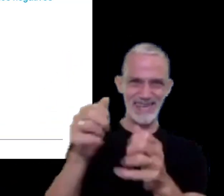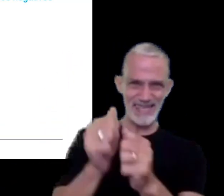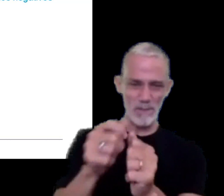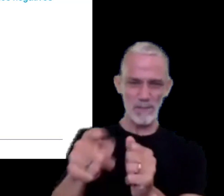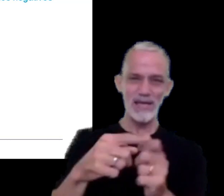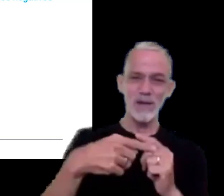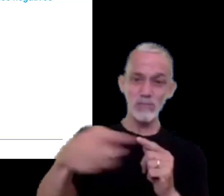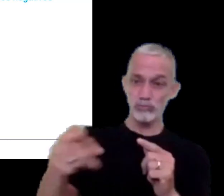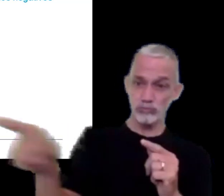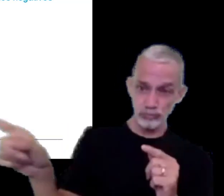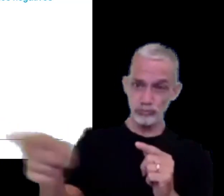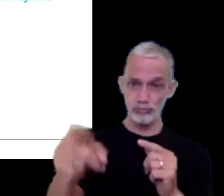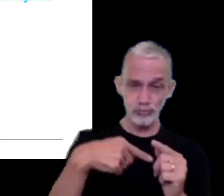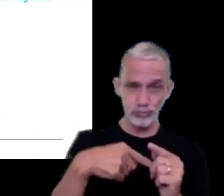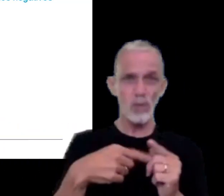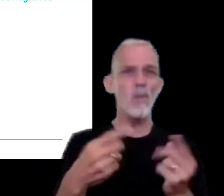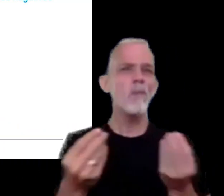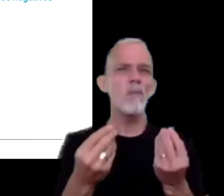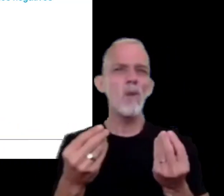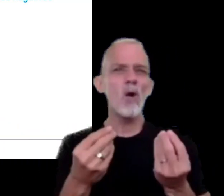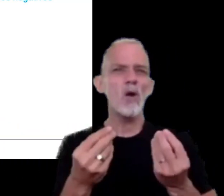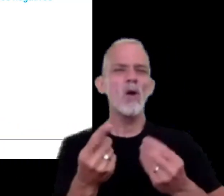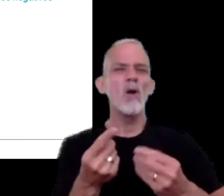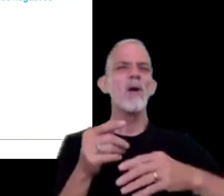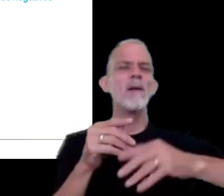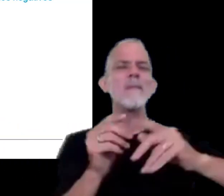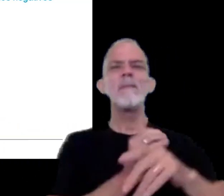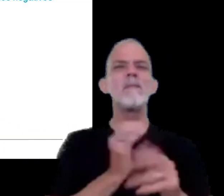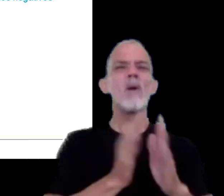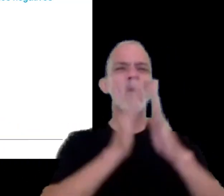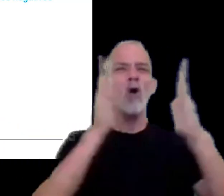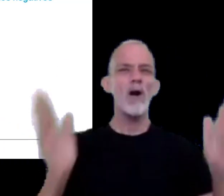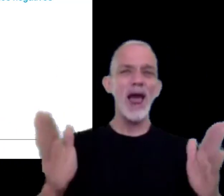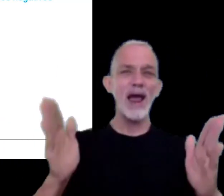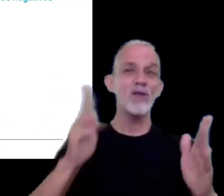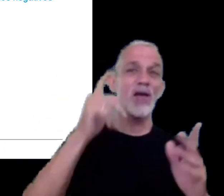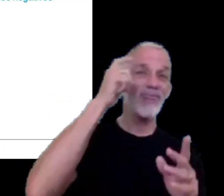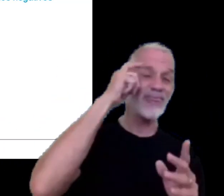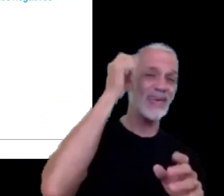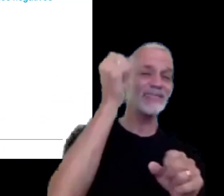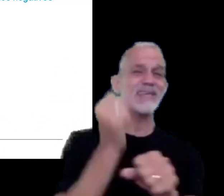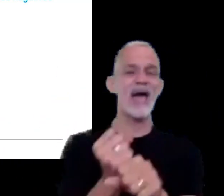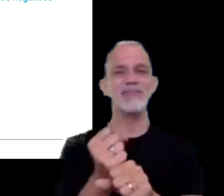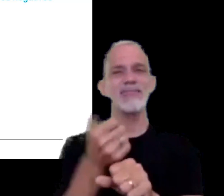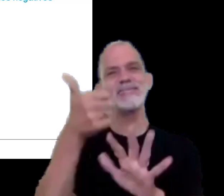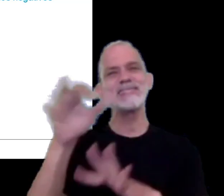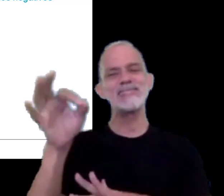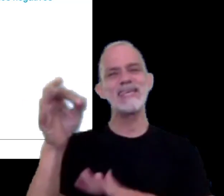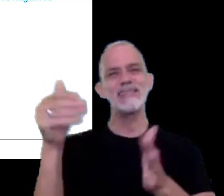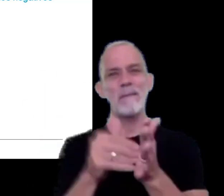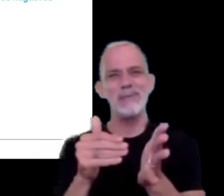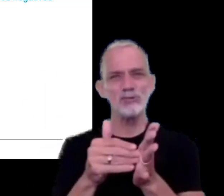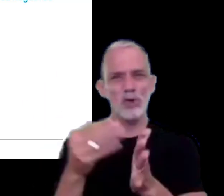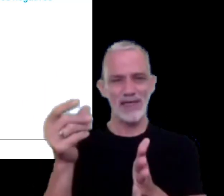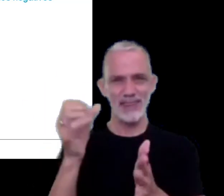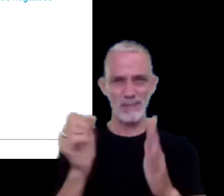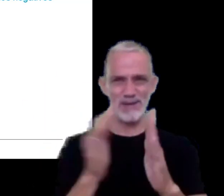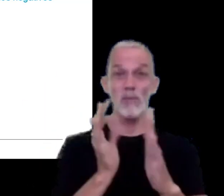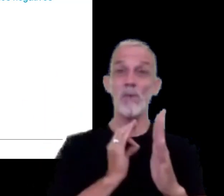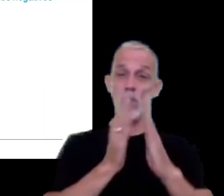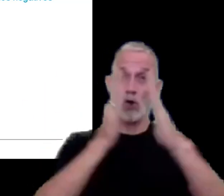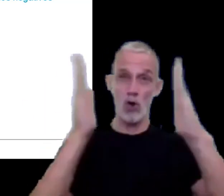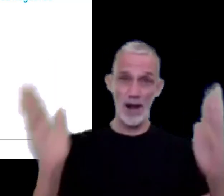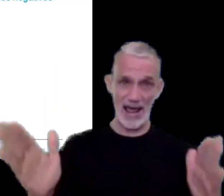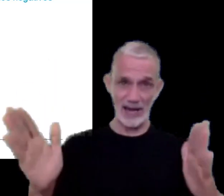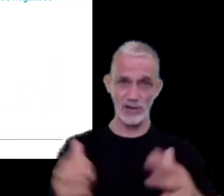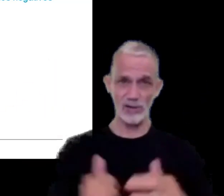por un importe anual de entre 10 y 60 millones de pesos este